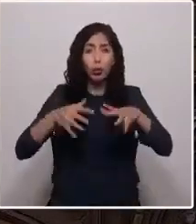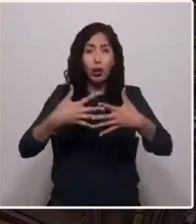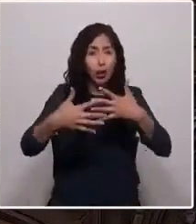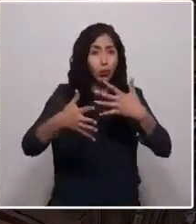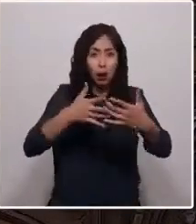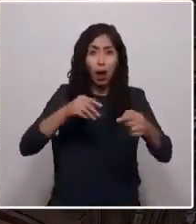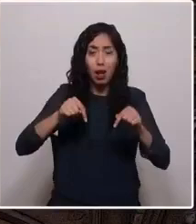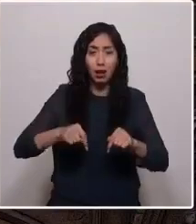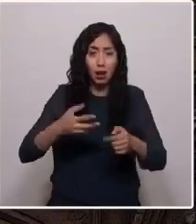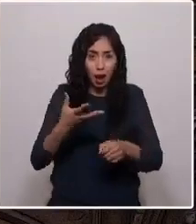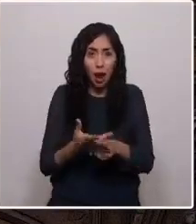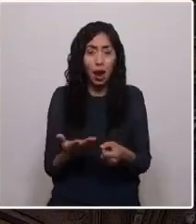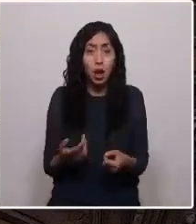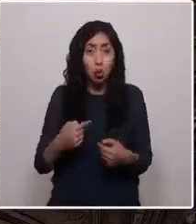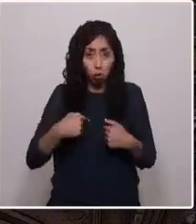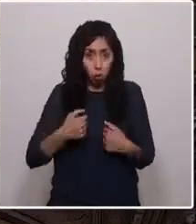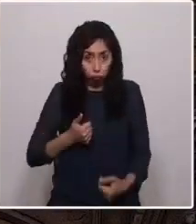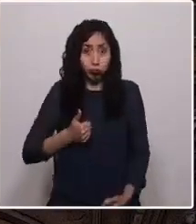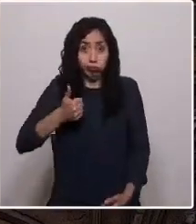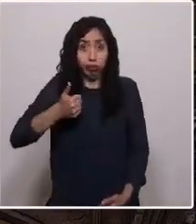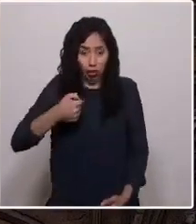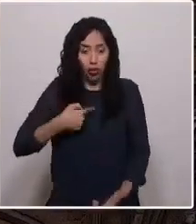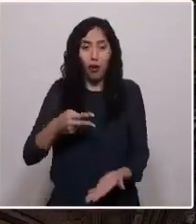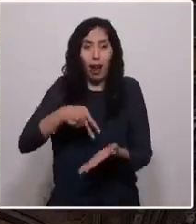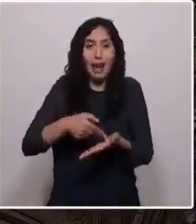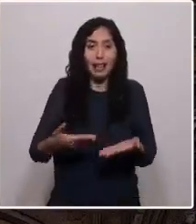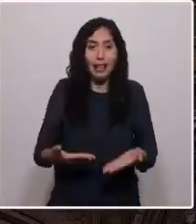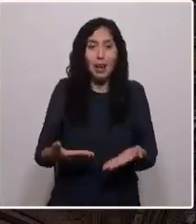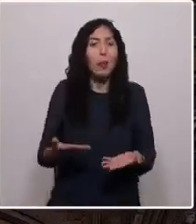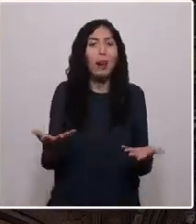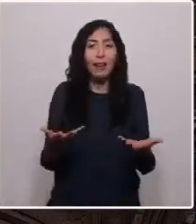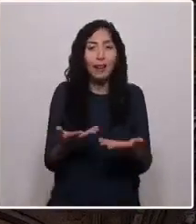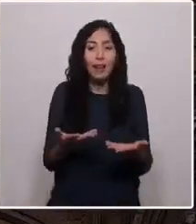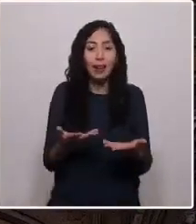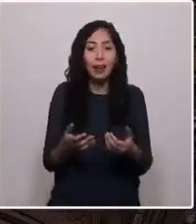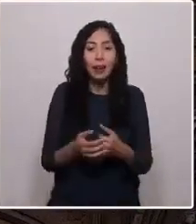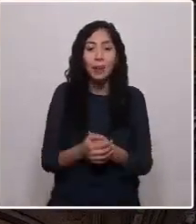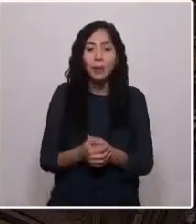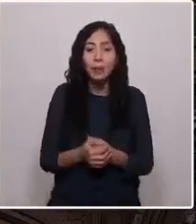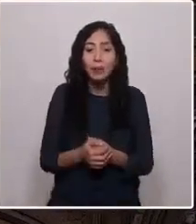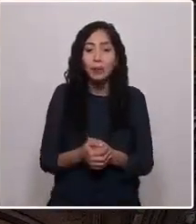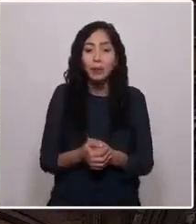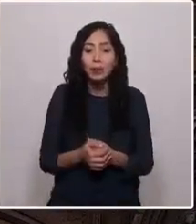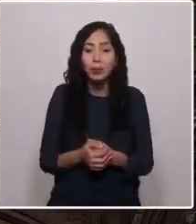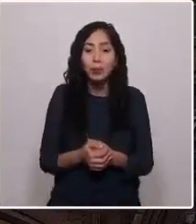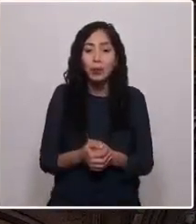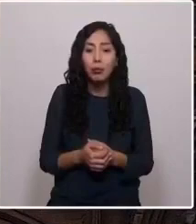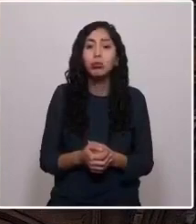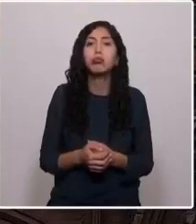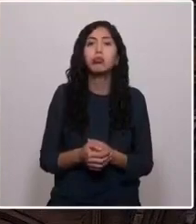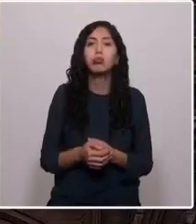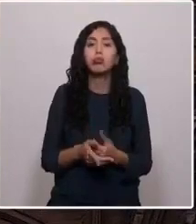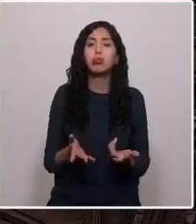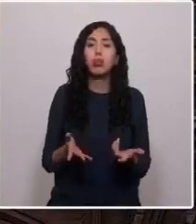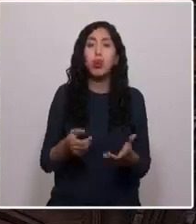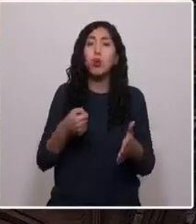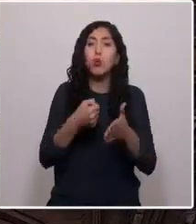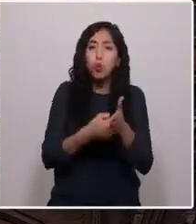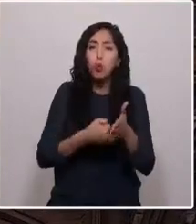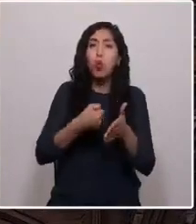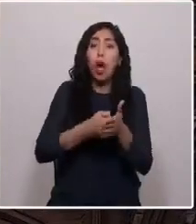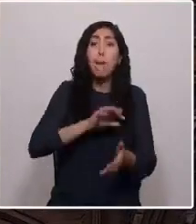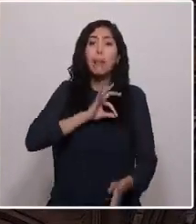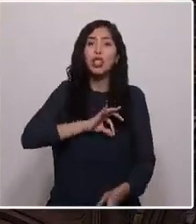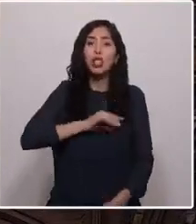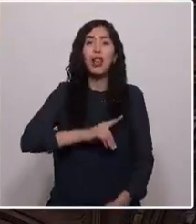Estoy disponible y estoy aquí para legislar por pensiones dignas para nuestra gente. Estoy